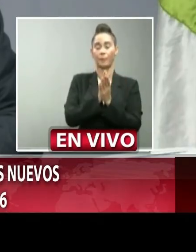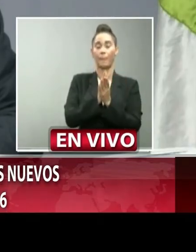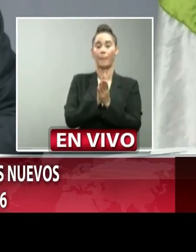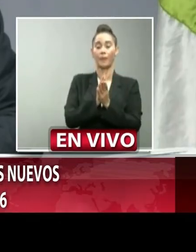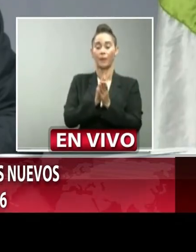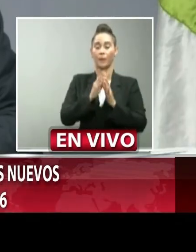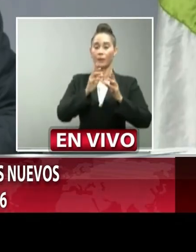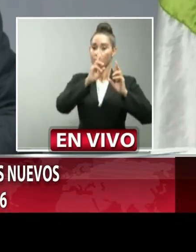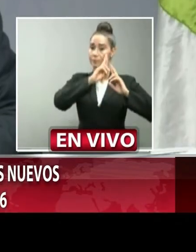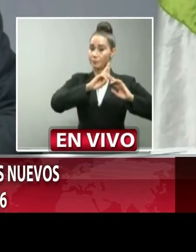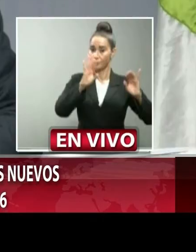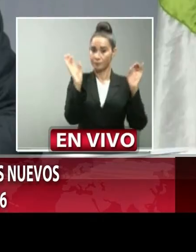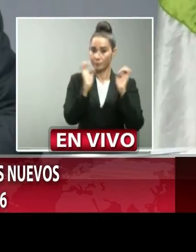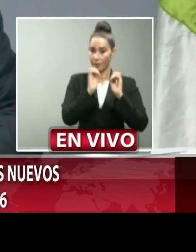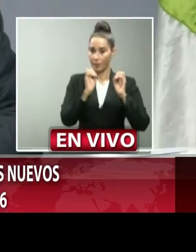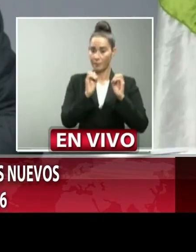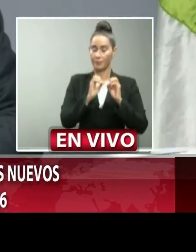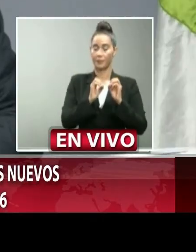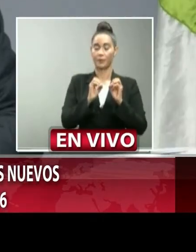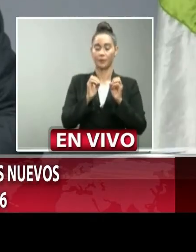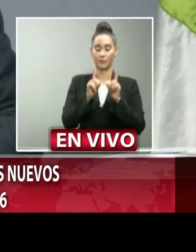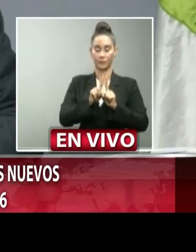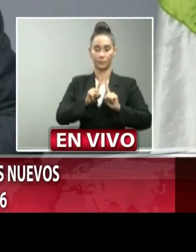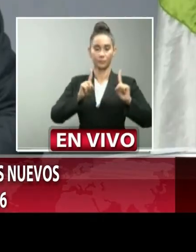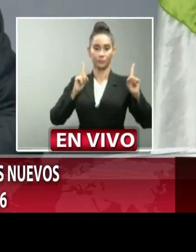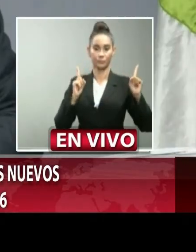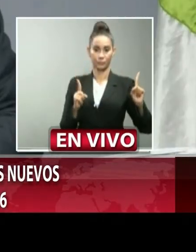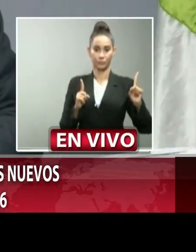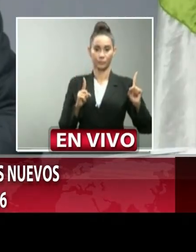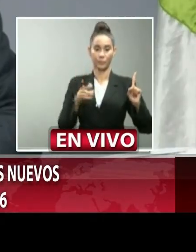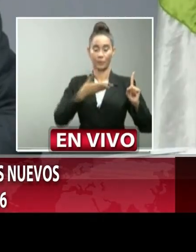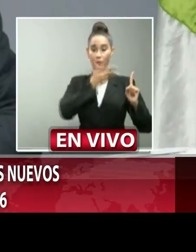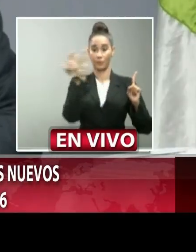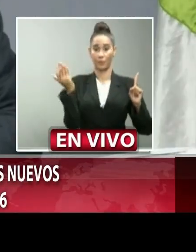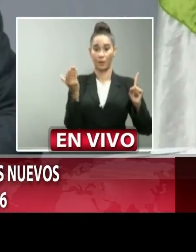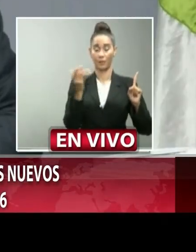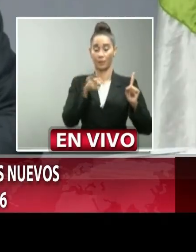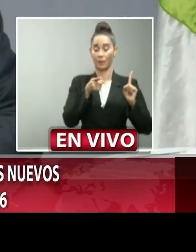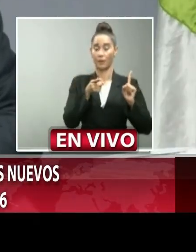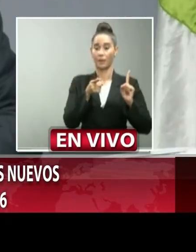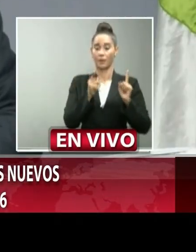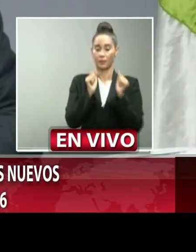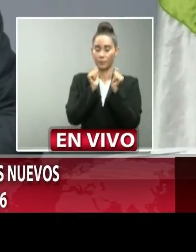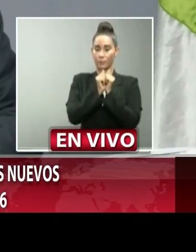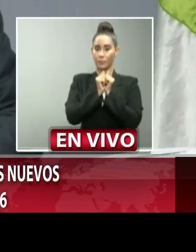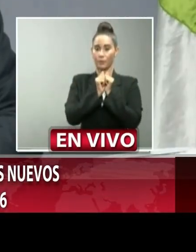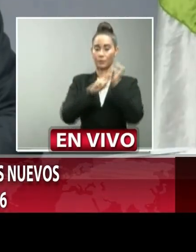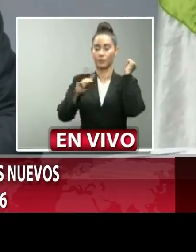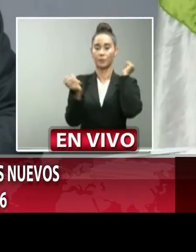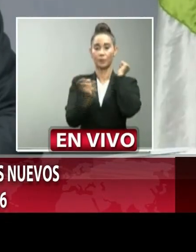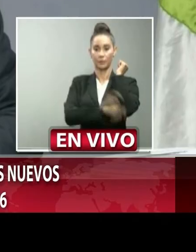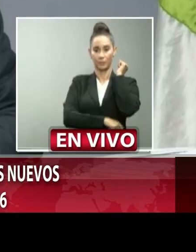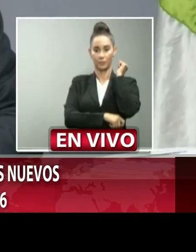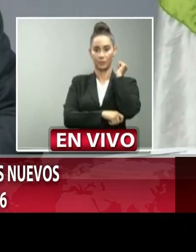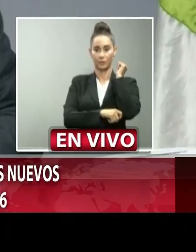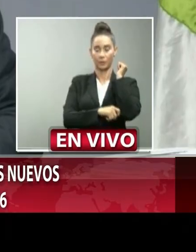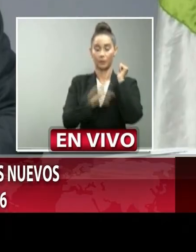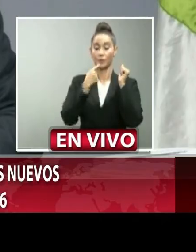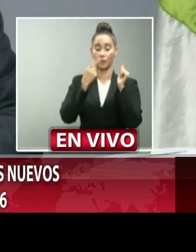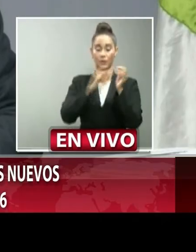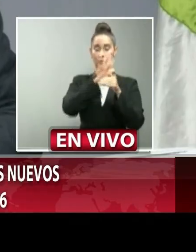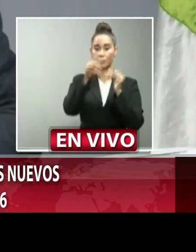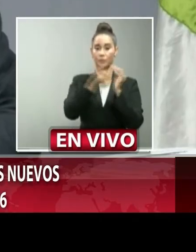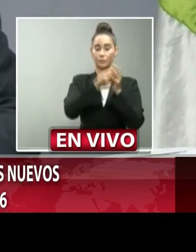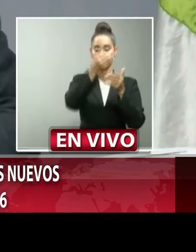la violación de el distanciamiento social indicados en todos los protocolos y